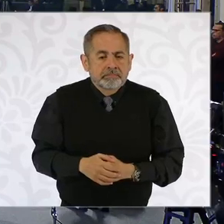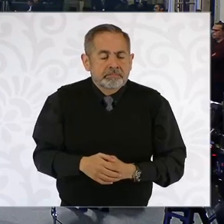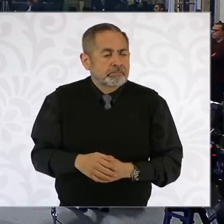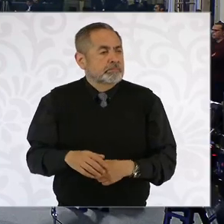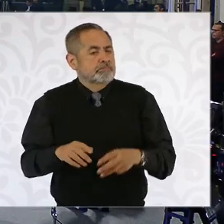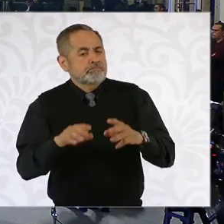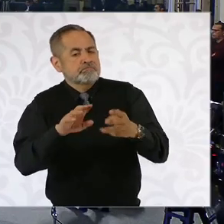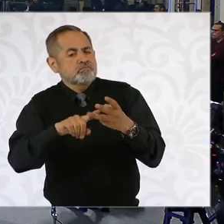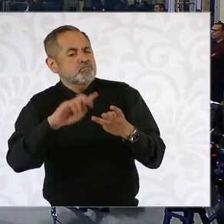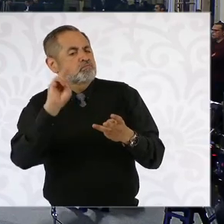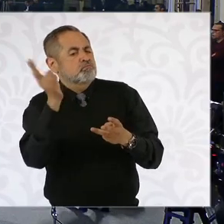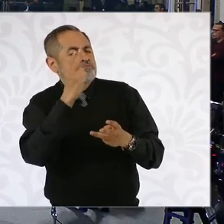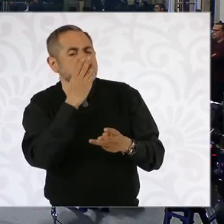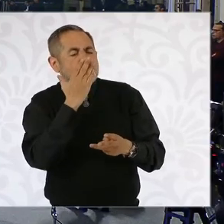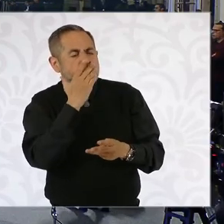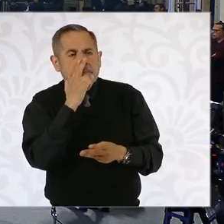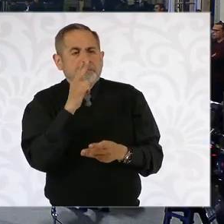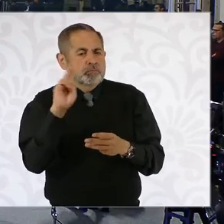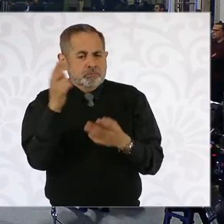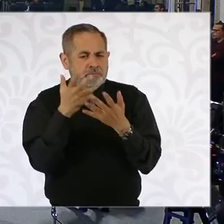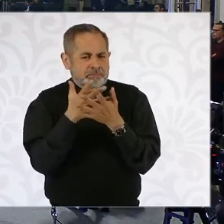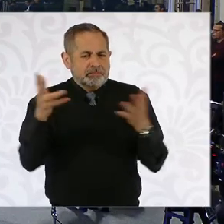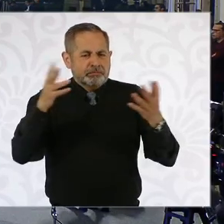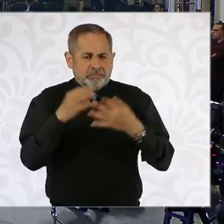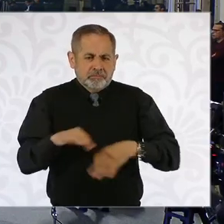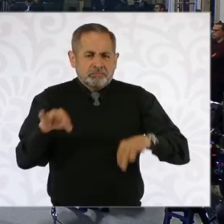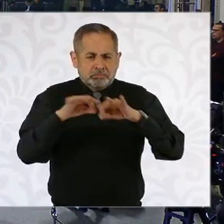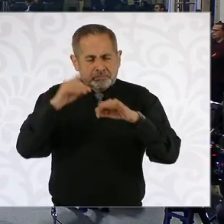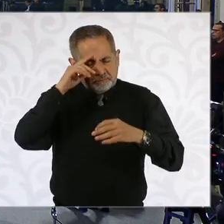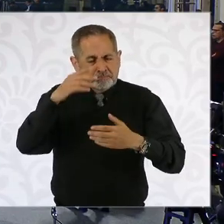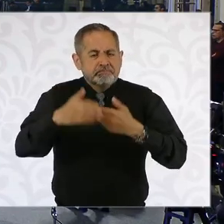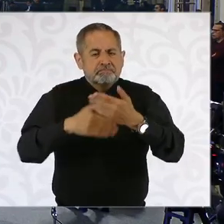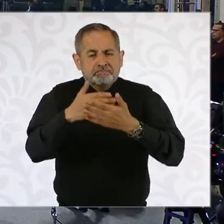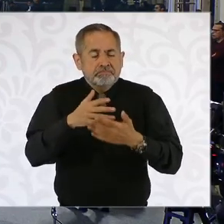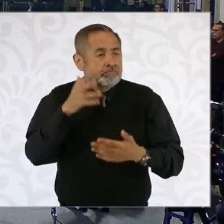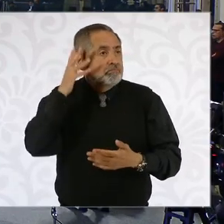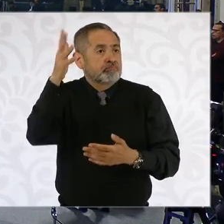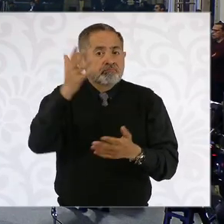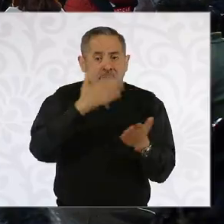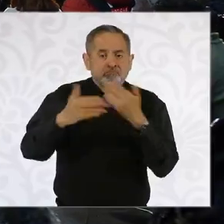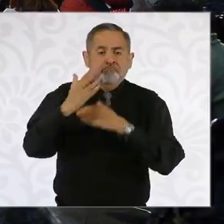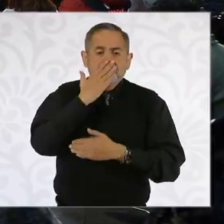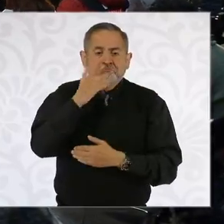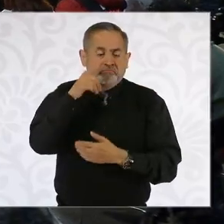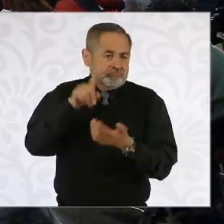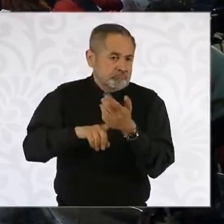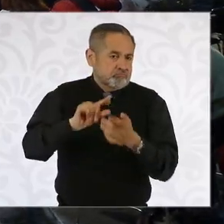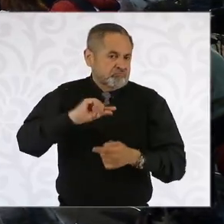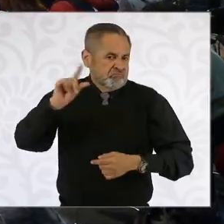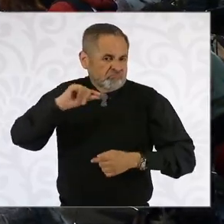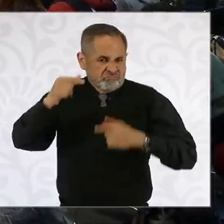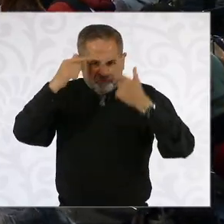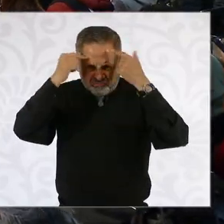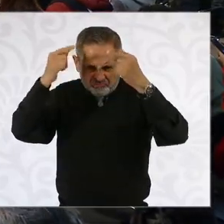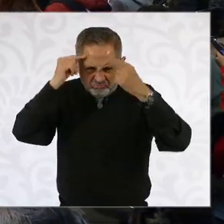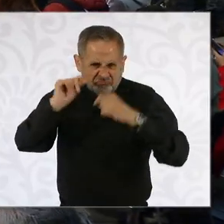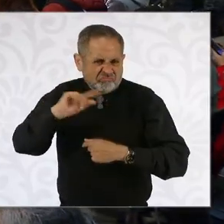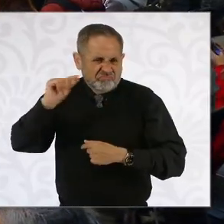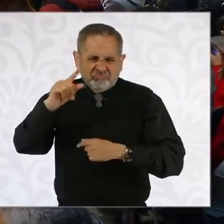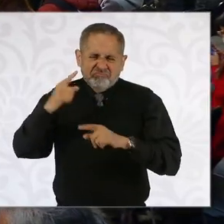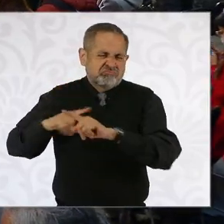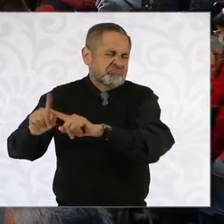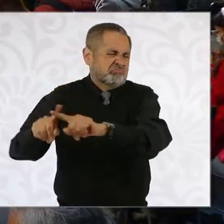Universidad de Sonora es una universidad, le digo, muy grande, es muy importante para el desarrollo de Sonora, ahí se forman profesionistas de todas las